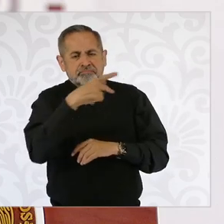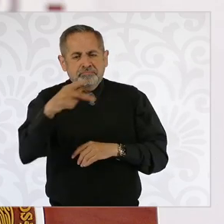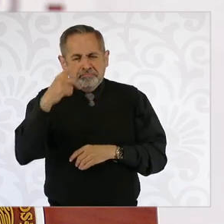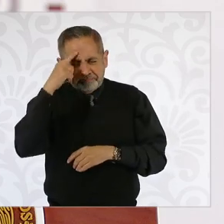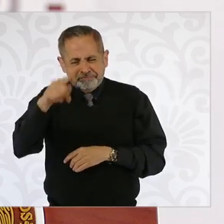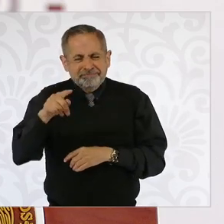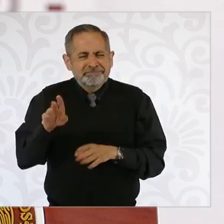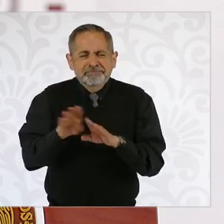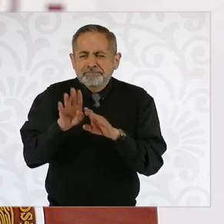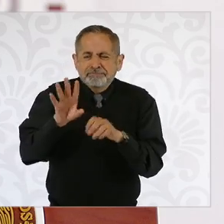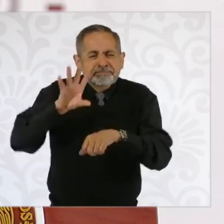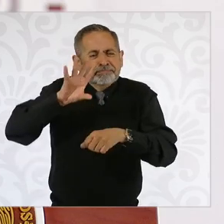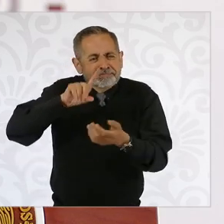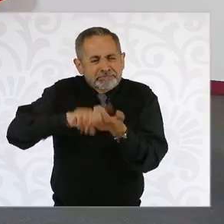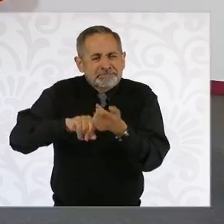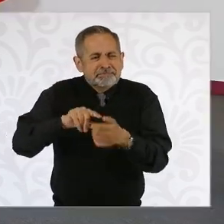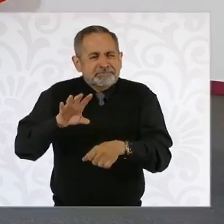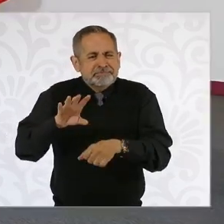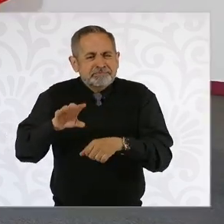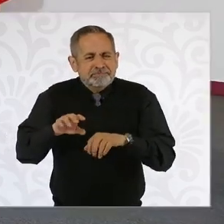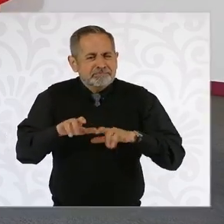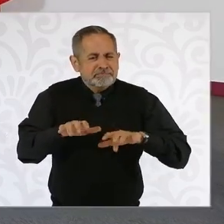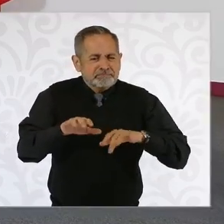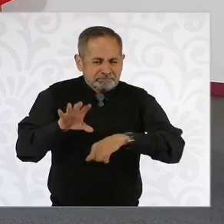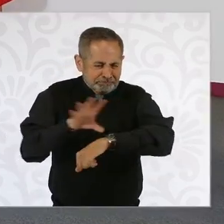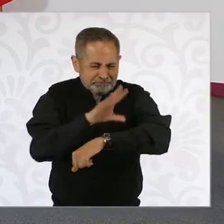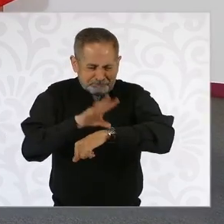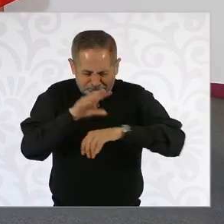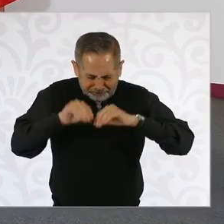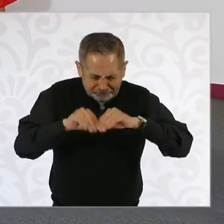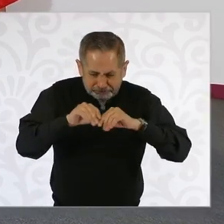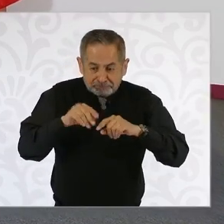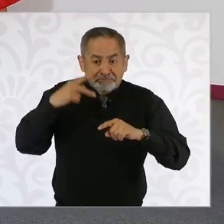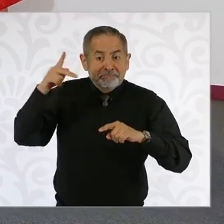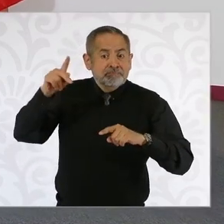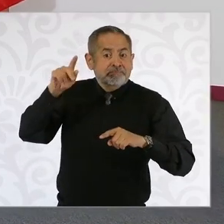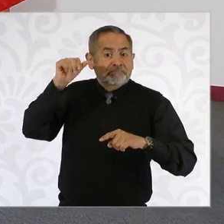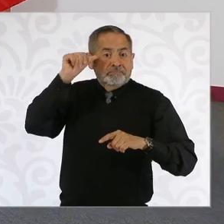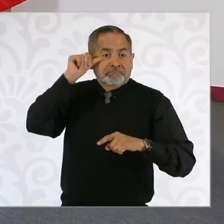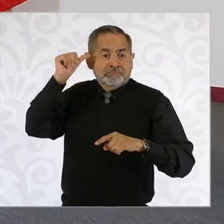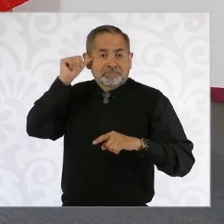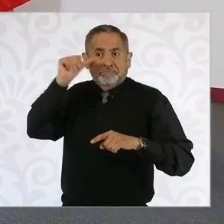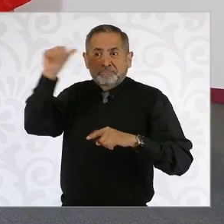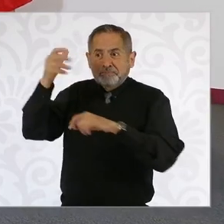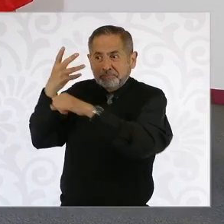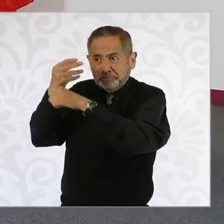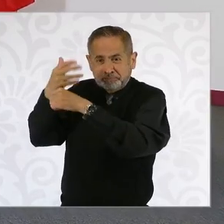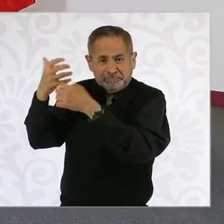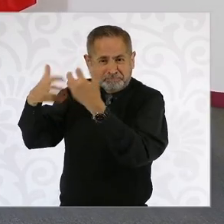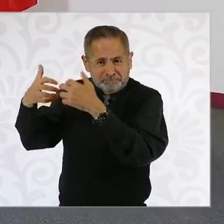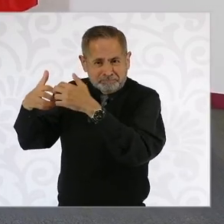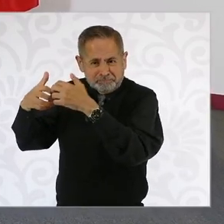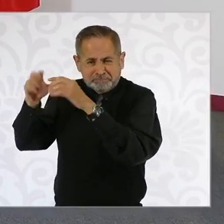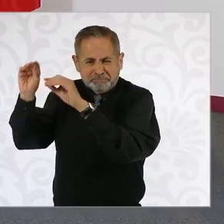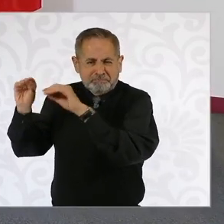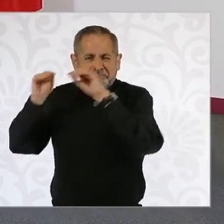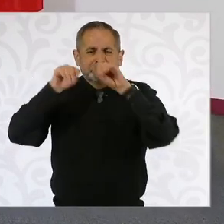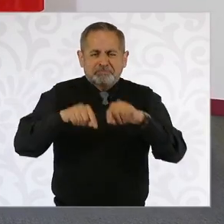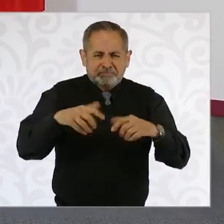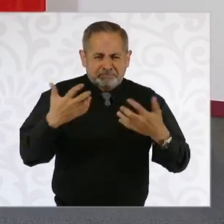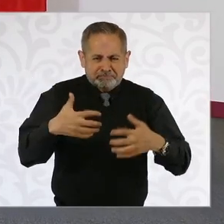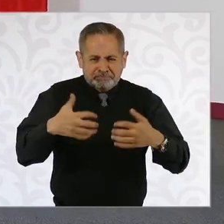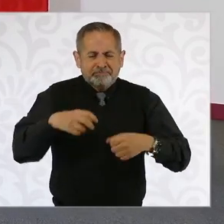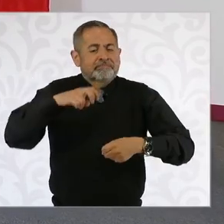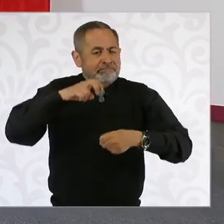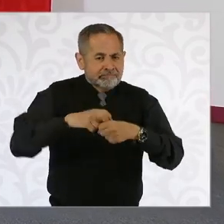semiconductores, que muchos de ellos se fabrican en Asia, particularmente en Taiwán, comenzaran a producirse